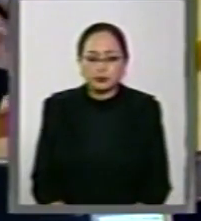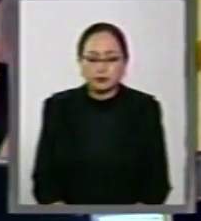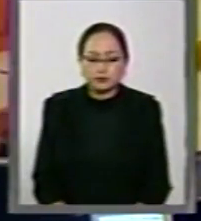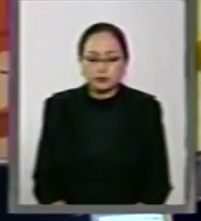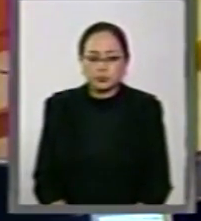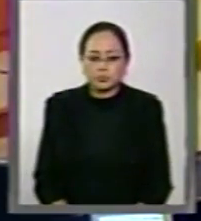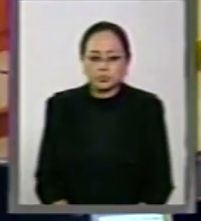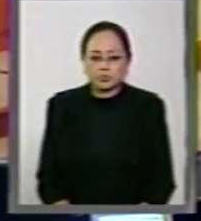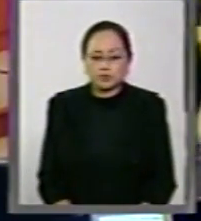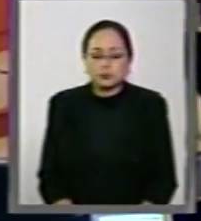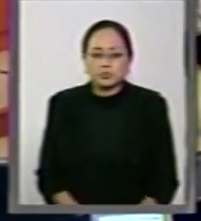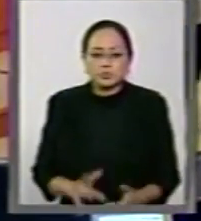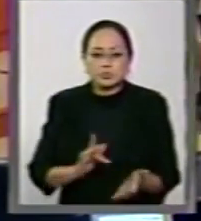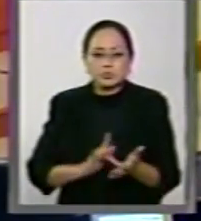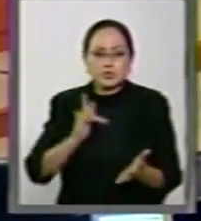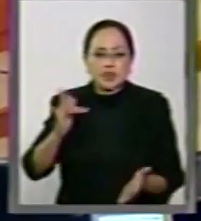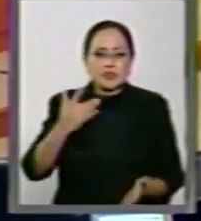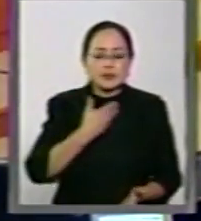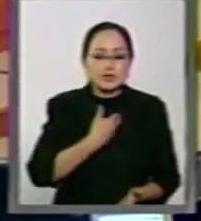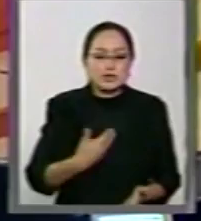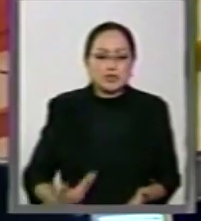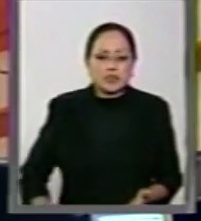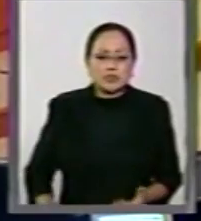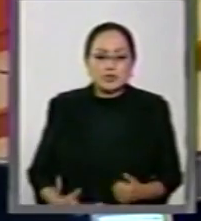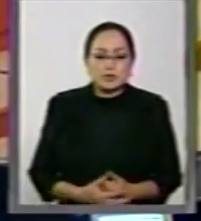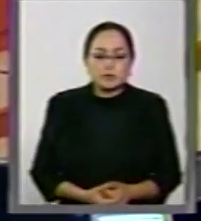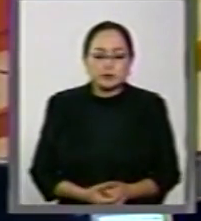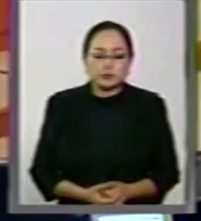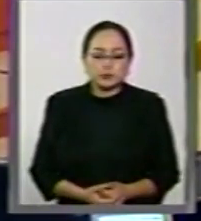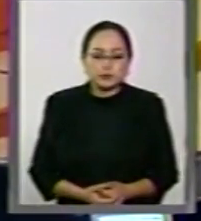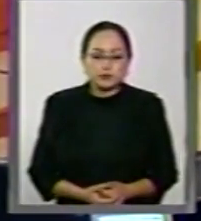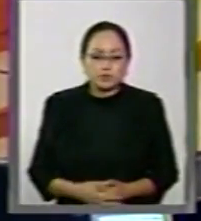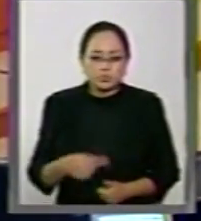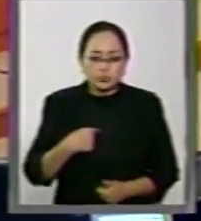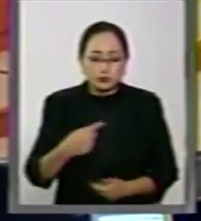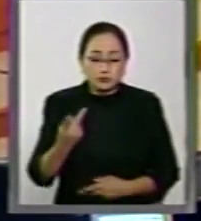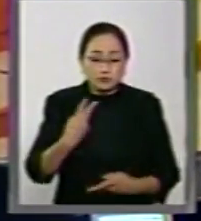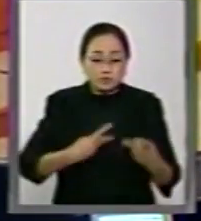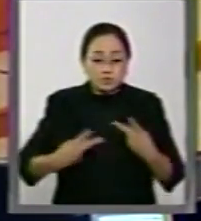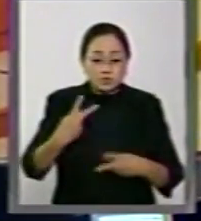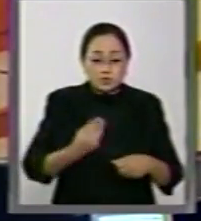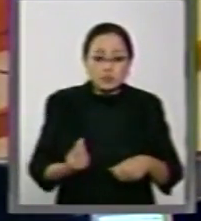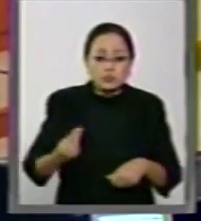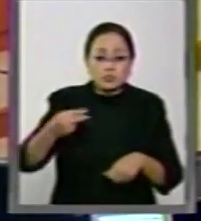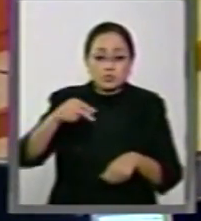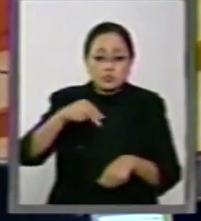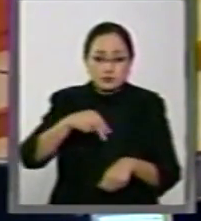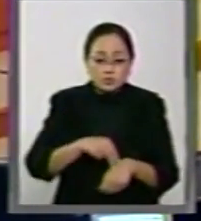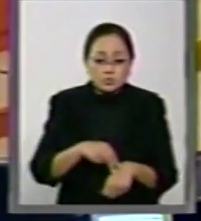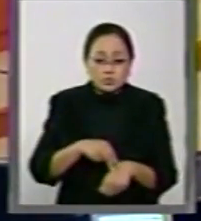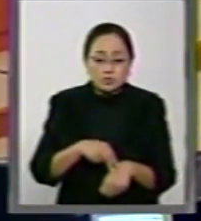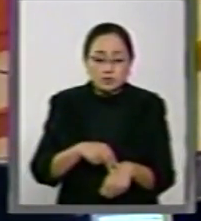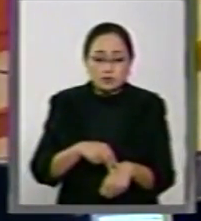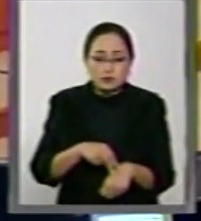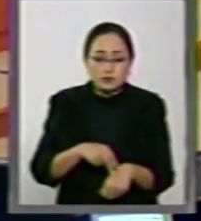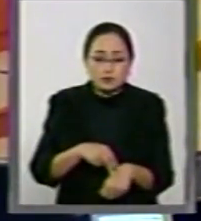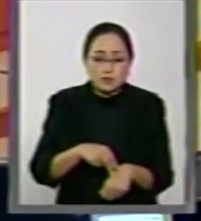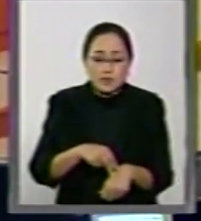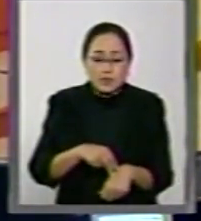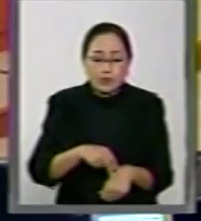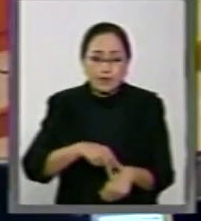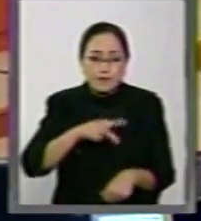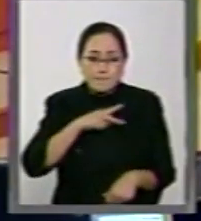¡Muchas gracias, Presidente! Vengo a esta tribuna en mi